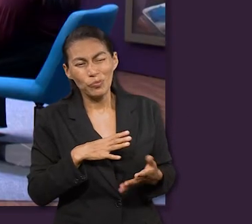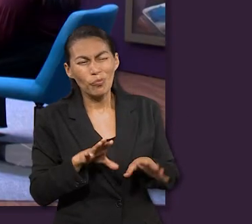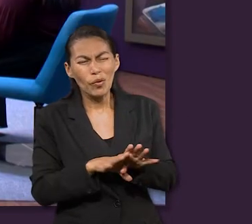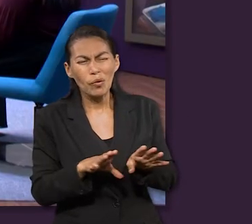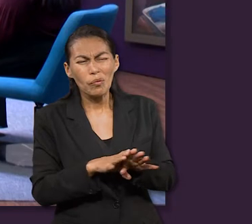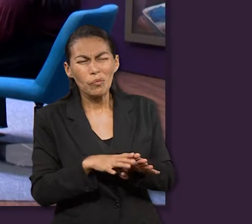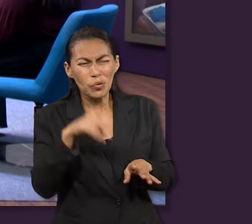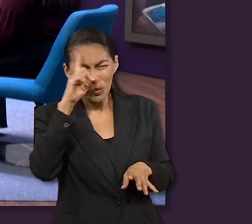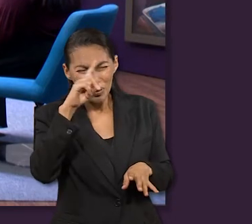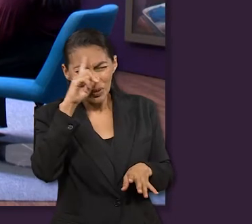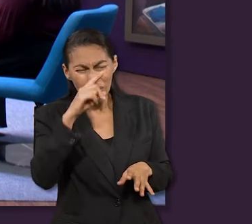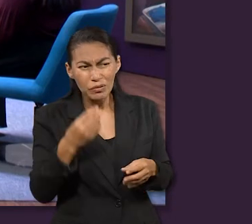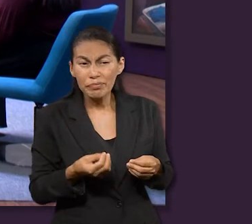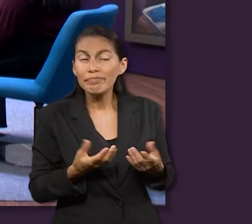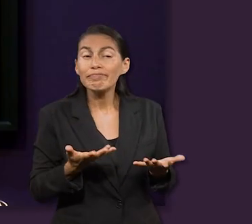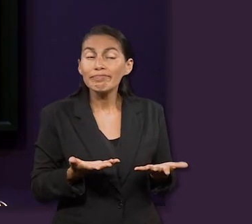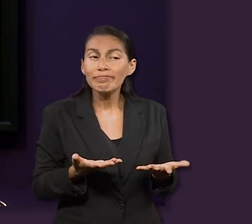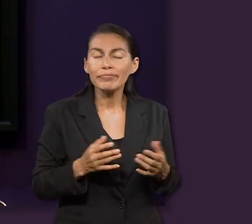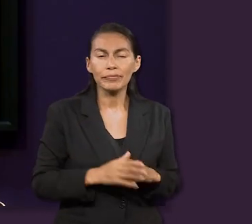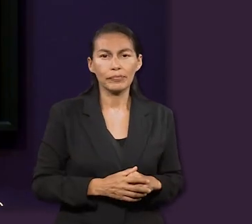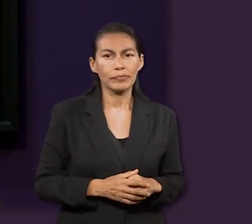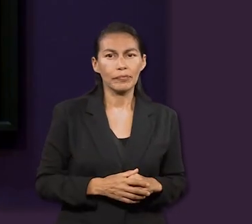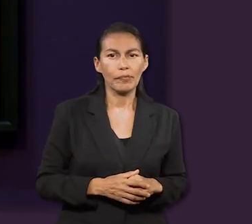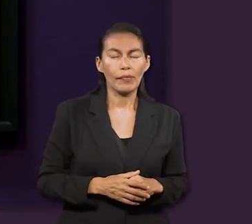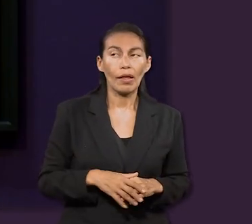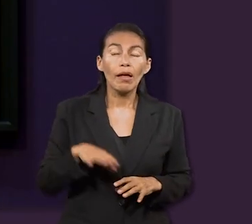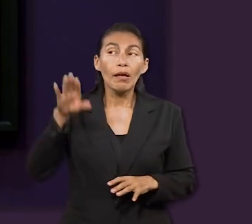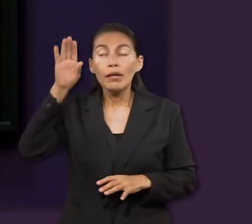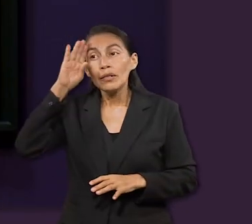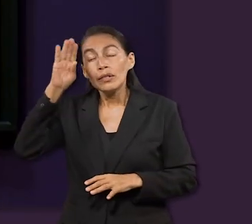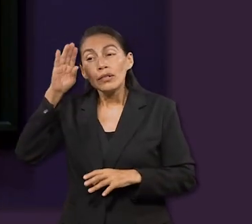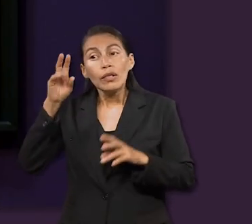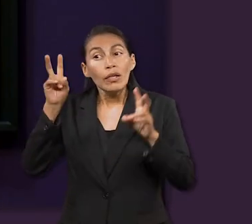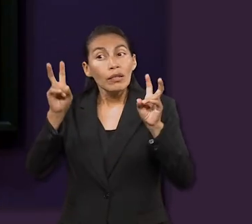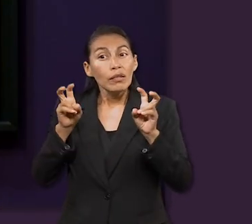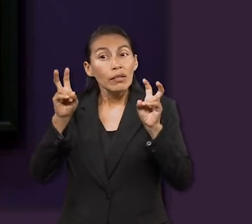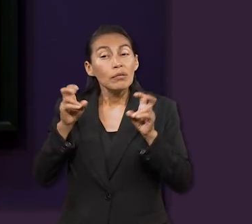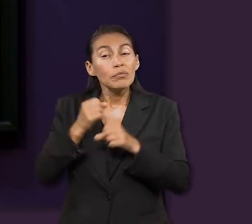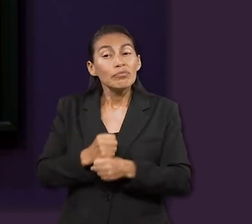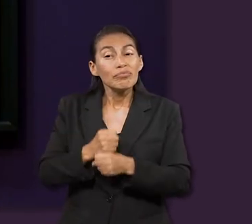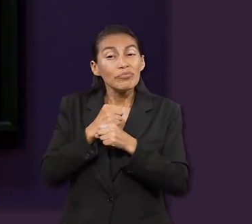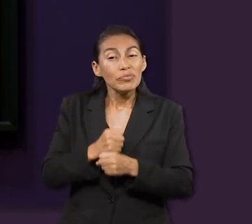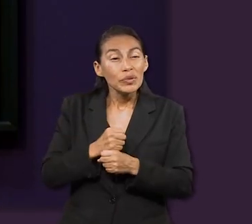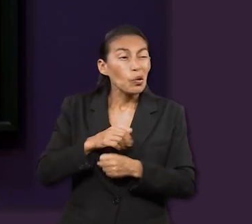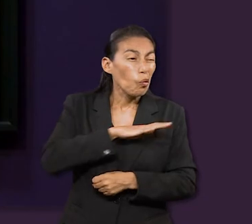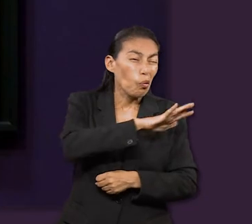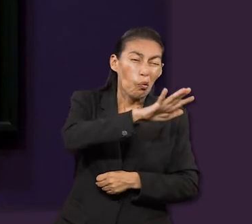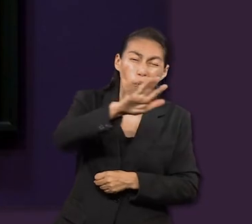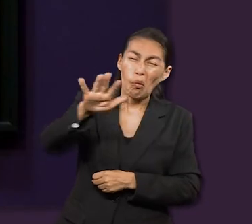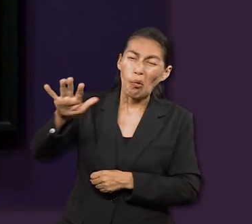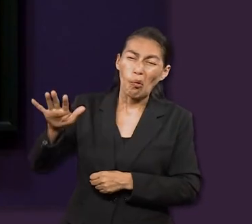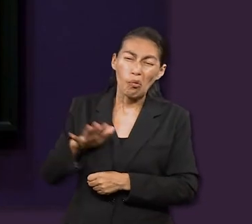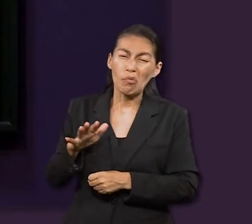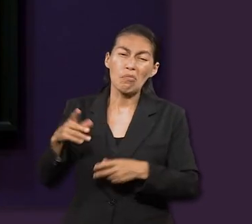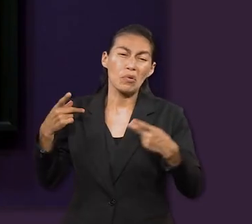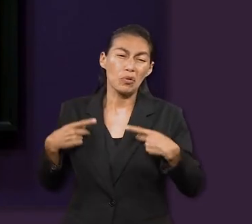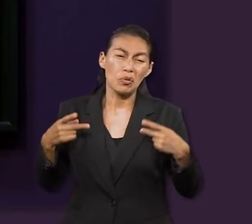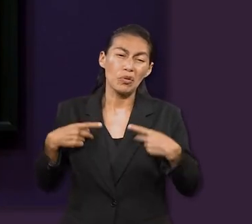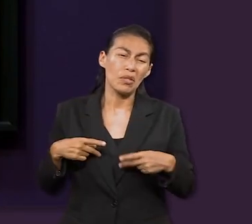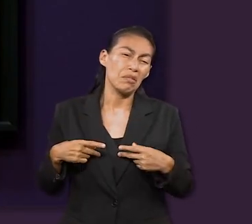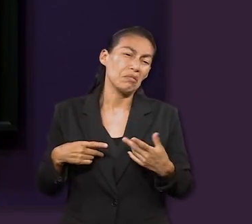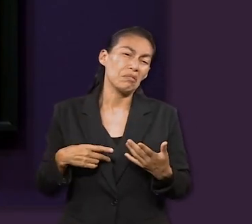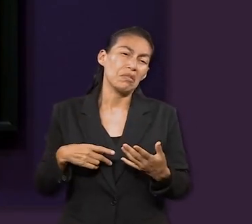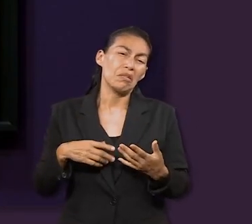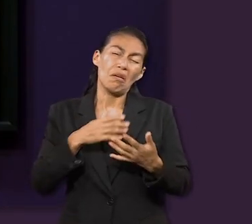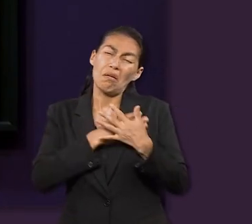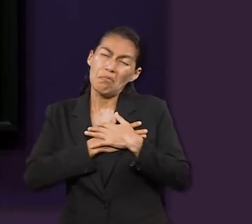Ok, creo que el tema del sufrimiento tiene aplicación para todos, porque si algo tenemos en común, seamos